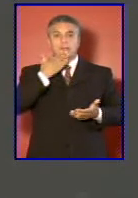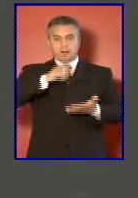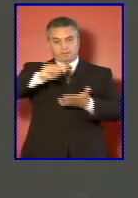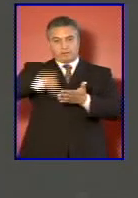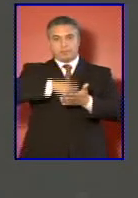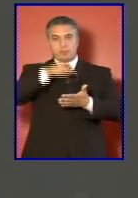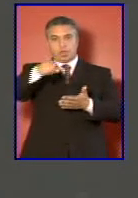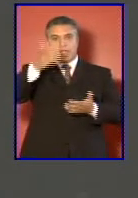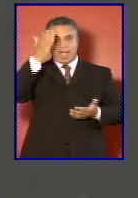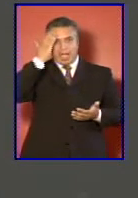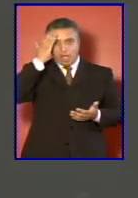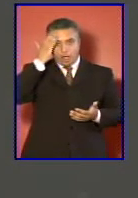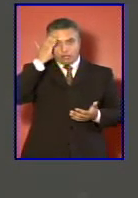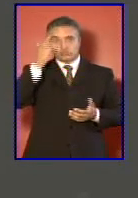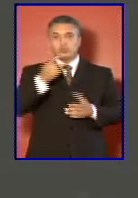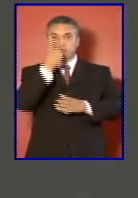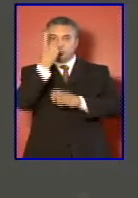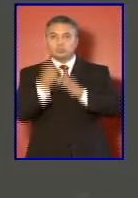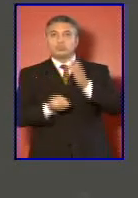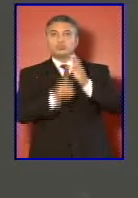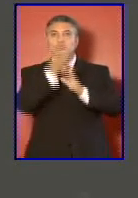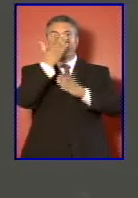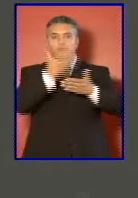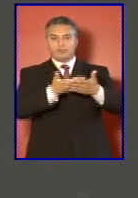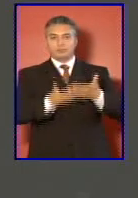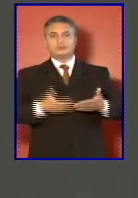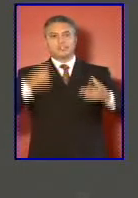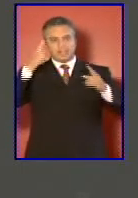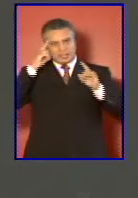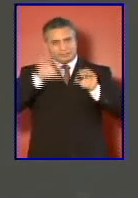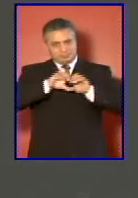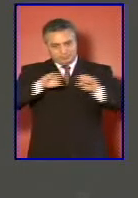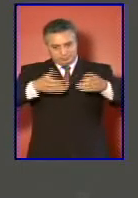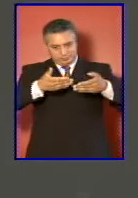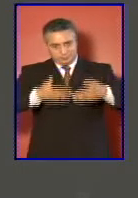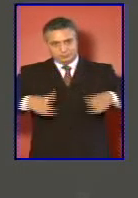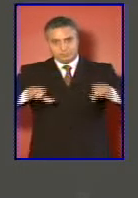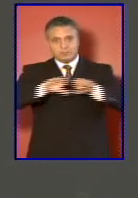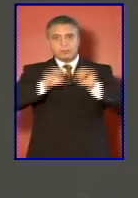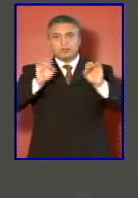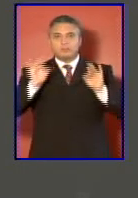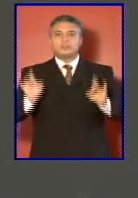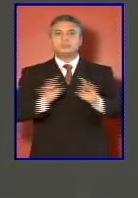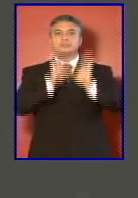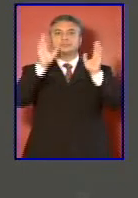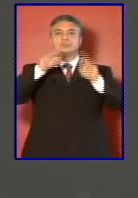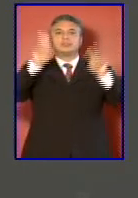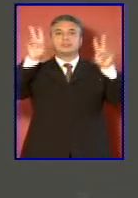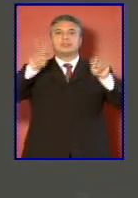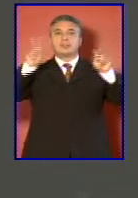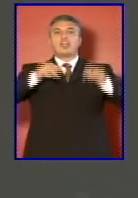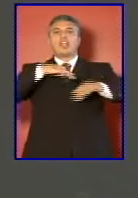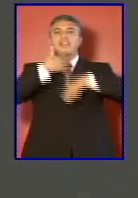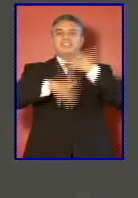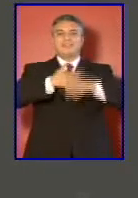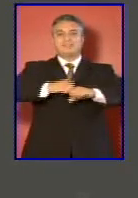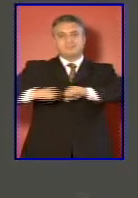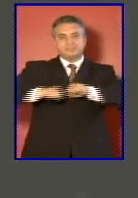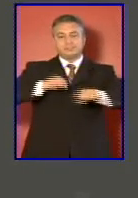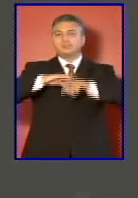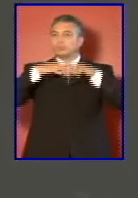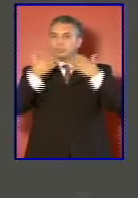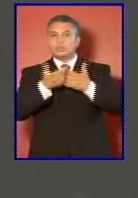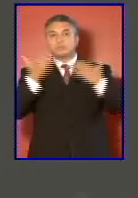agosto un nuevo memorándum de entendimiento referido a eventuales acciones en el ámbito de los desastres naturales